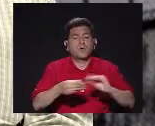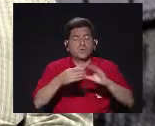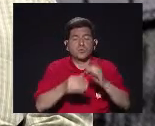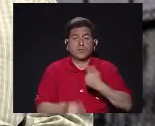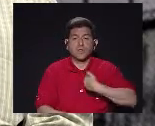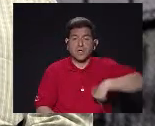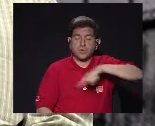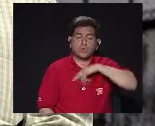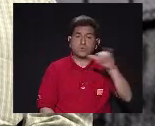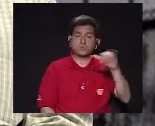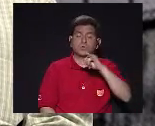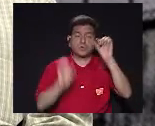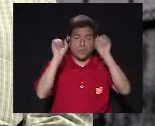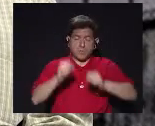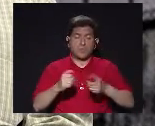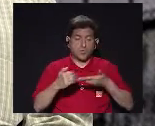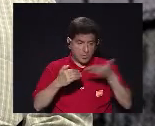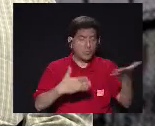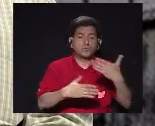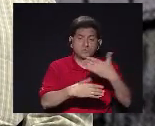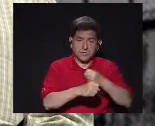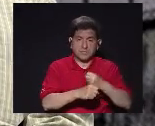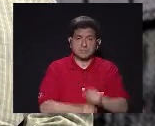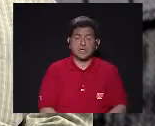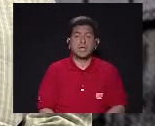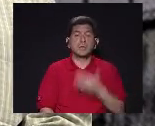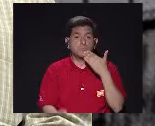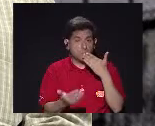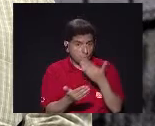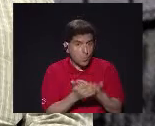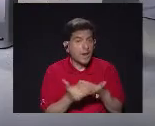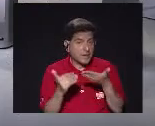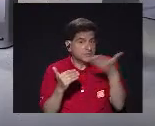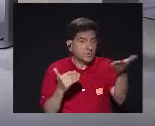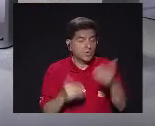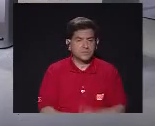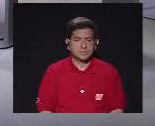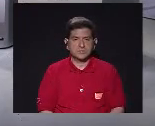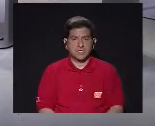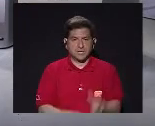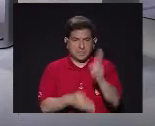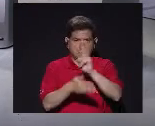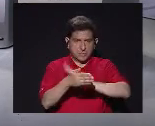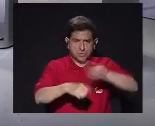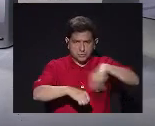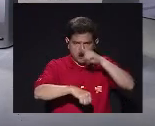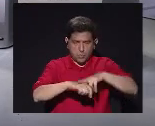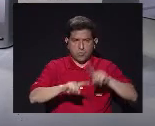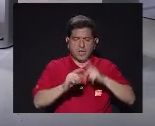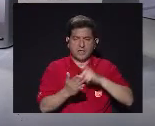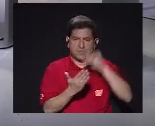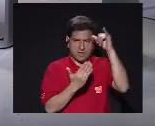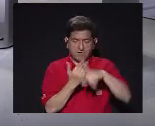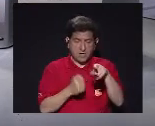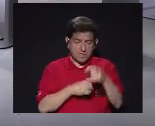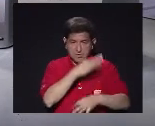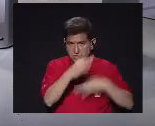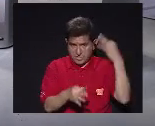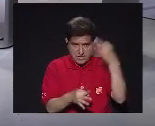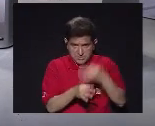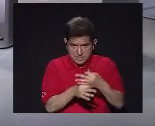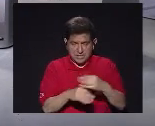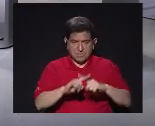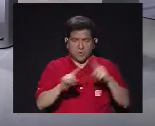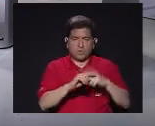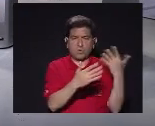Nosotros también Podemos hacer cosas Y podemos hacer Buenas cosas La Universidad Nacional Ha desarrollado Varios proyectos En esta línea Con